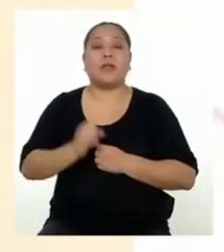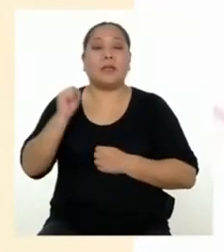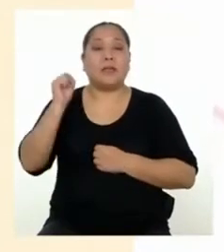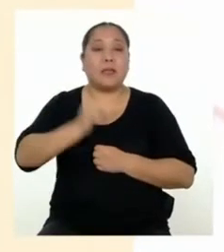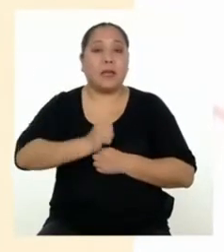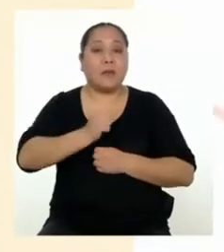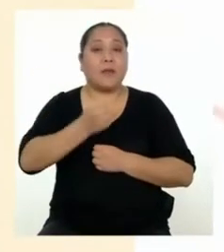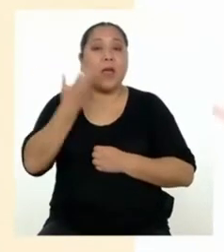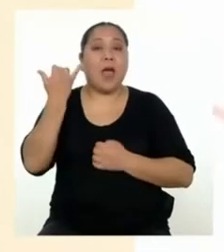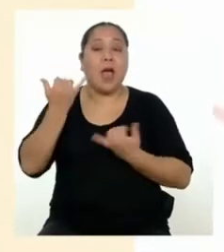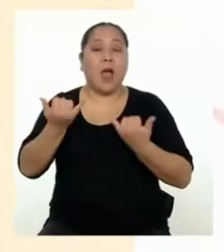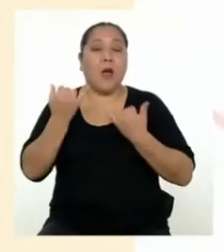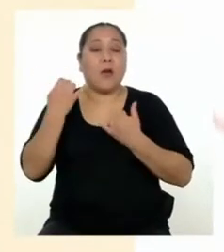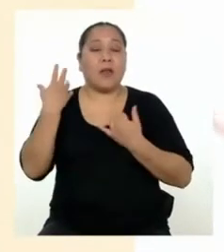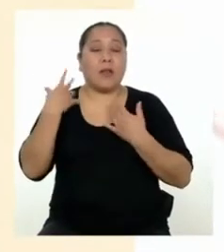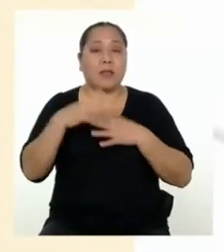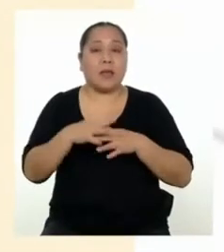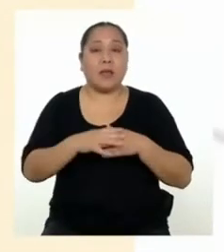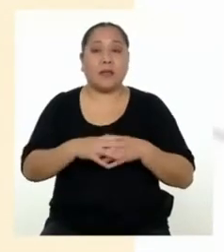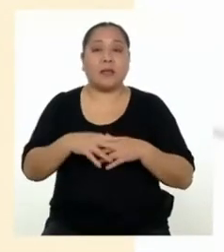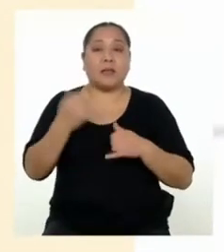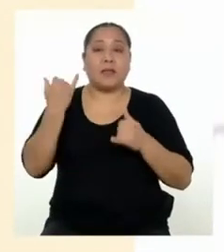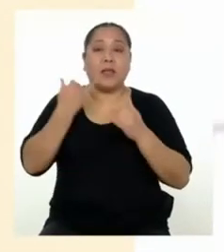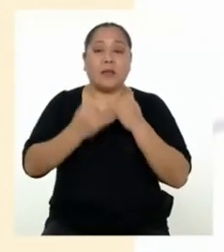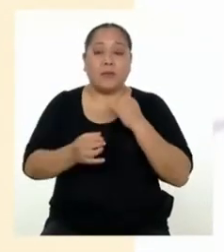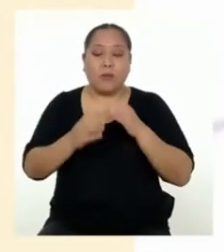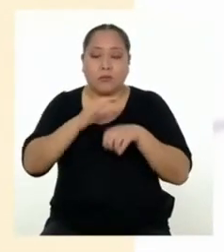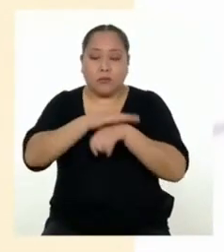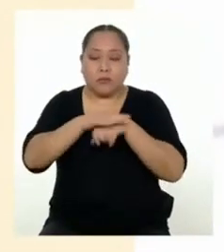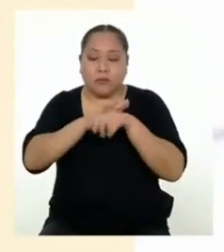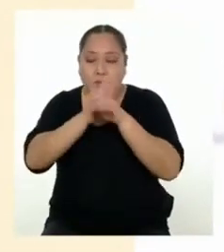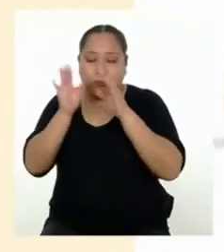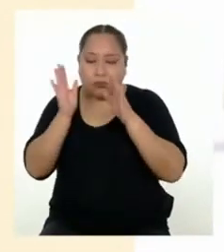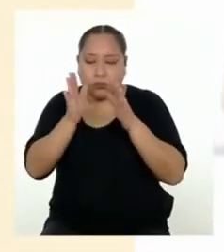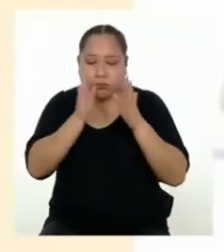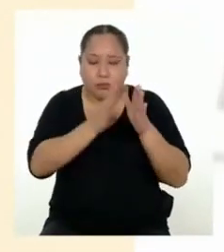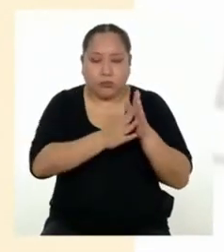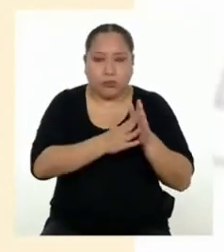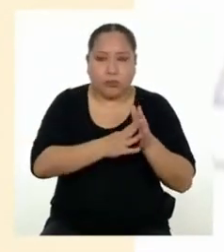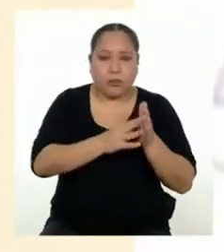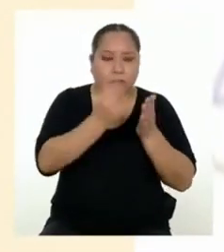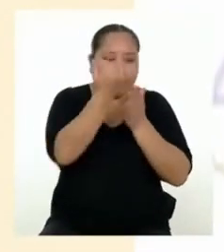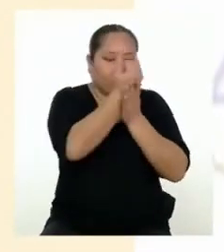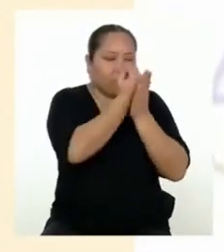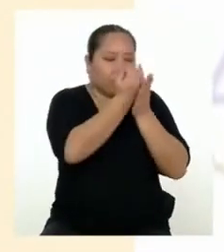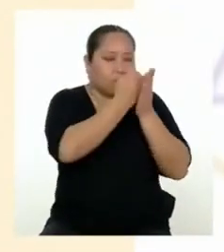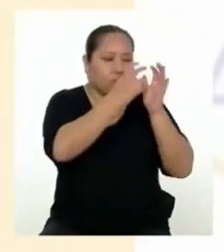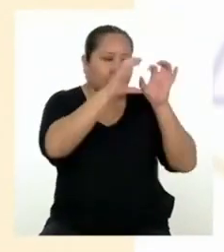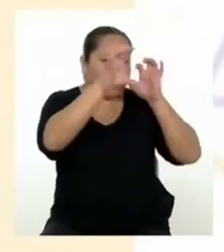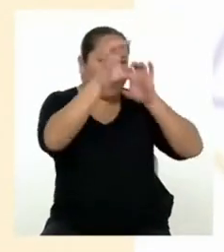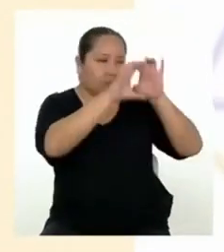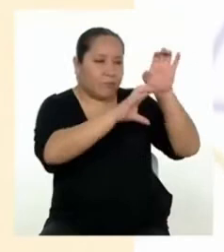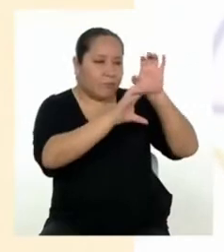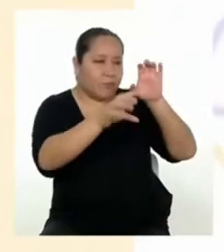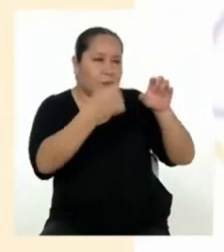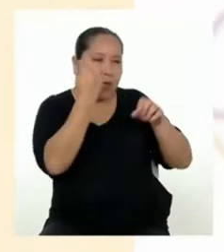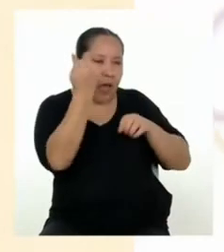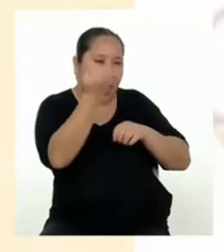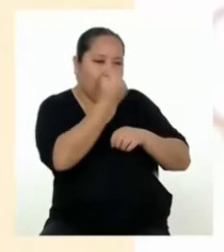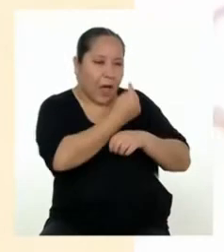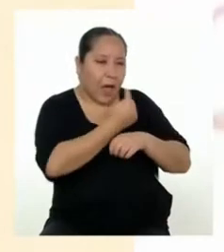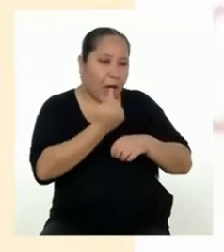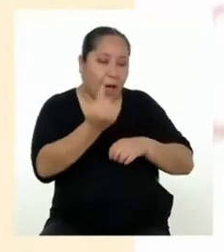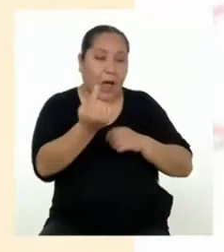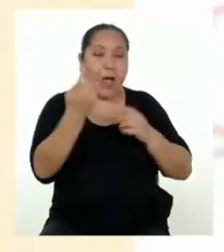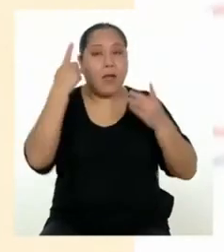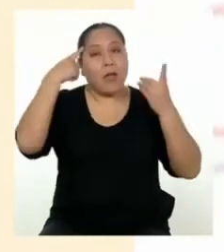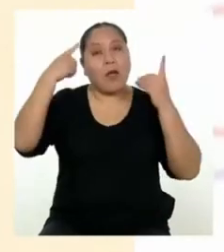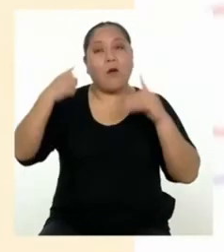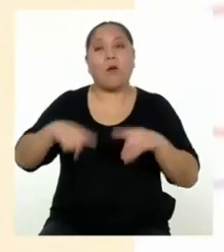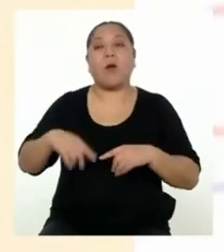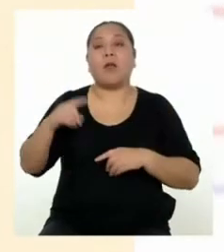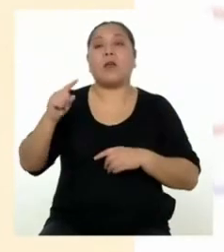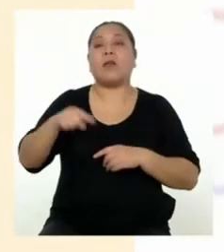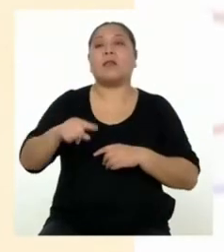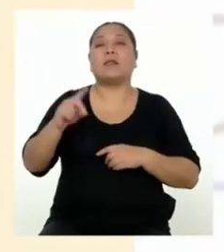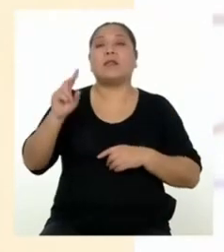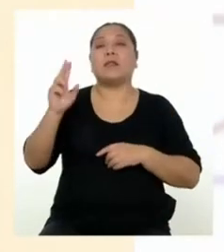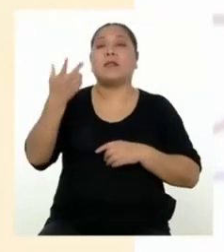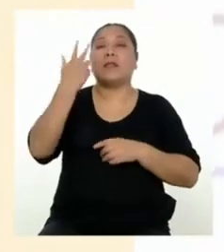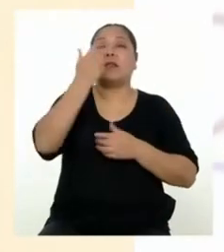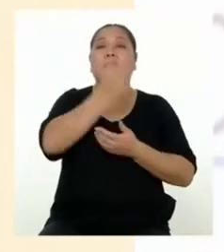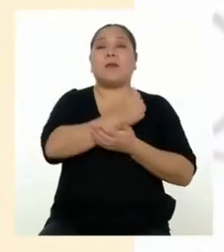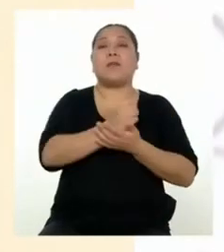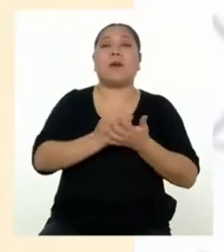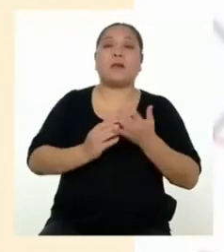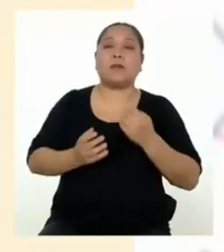Ahora sí, Yanira. Como estamos en la planificación, haremos un esbozo de cada uno de nuestros acuerdos. Ese es nuestro tercer